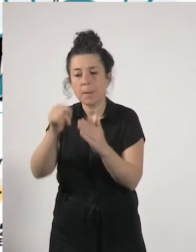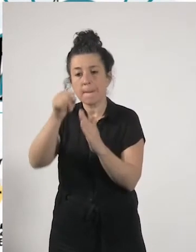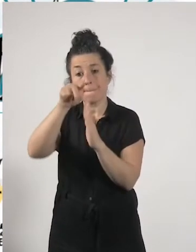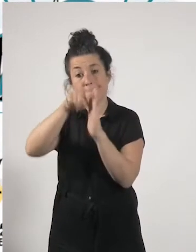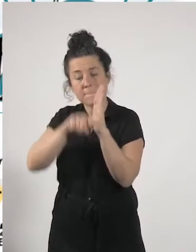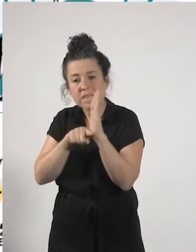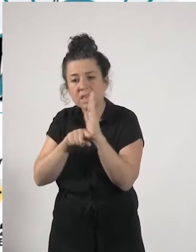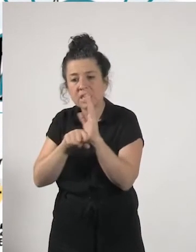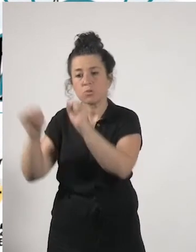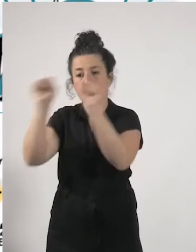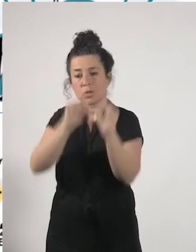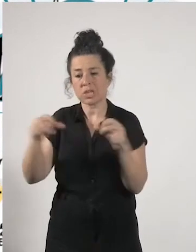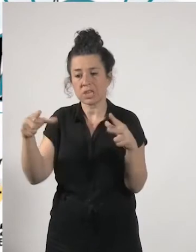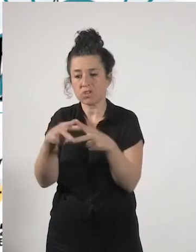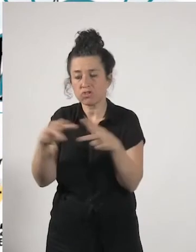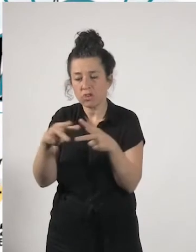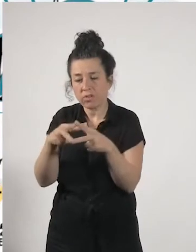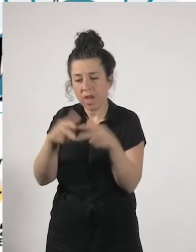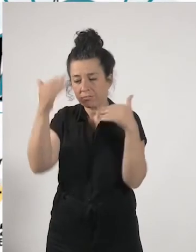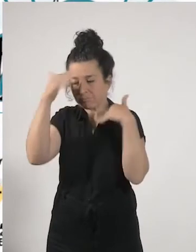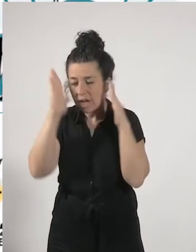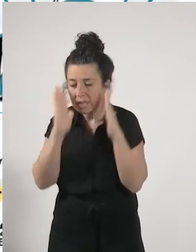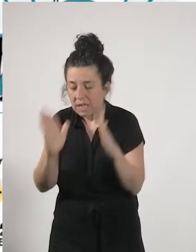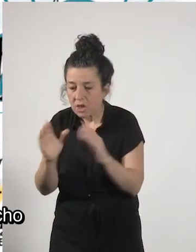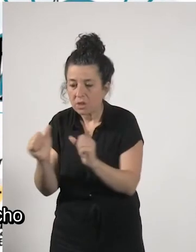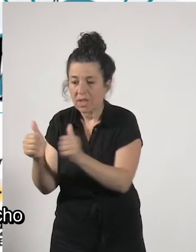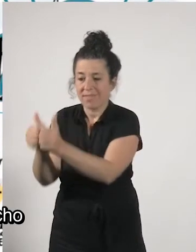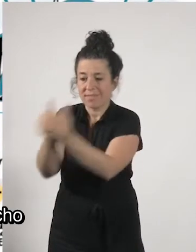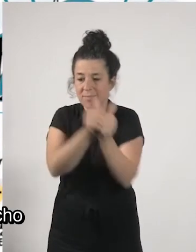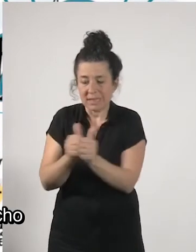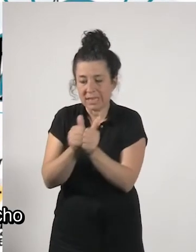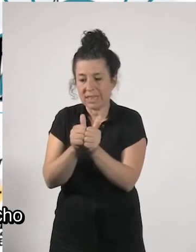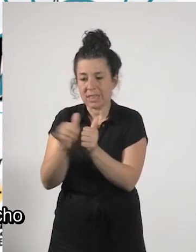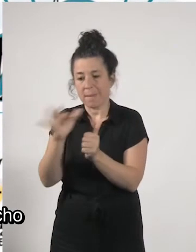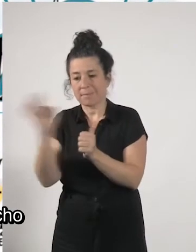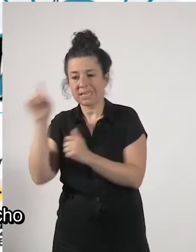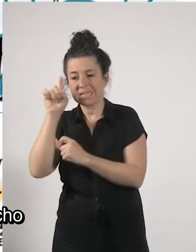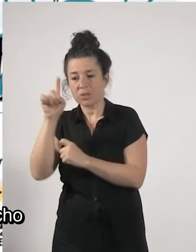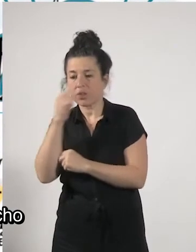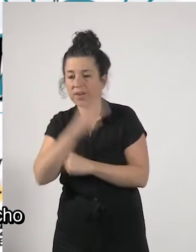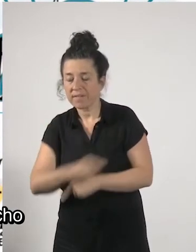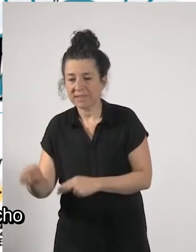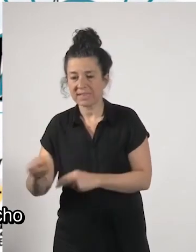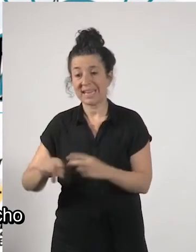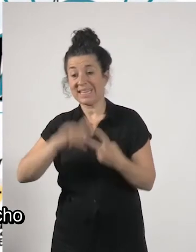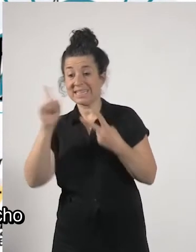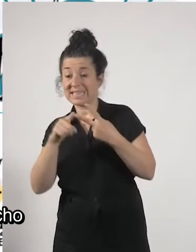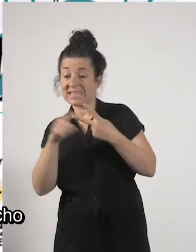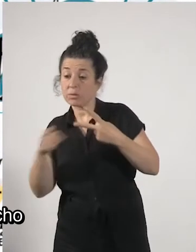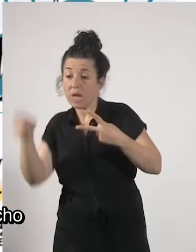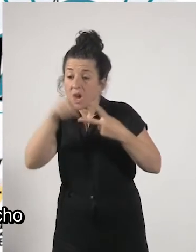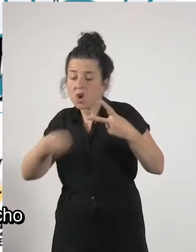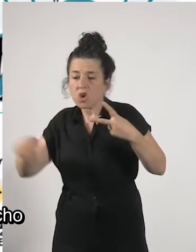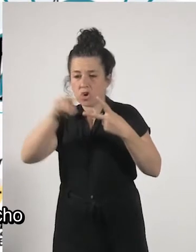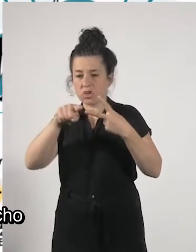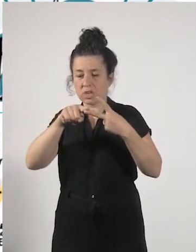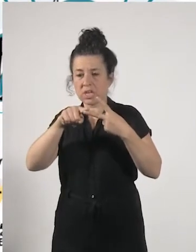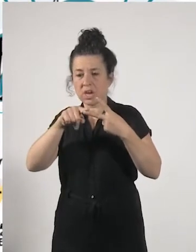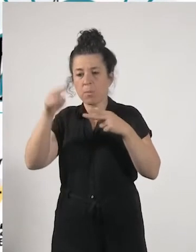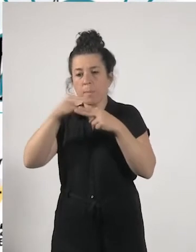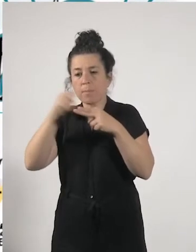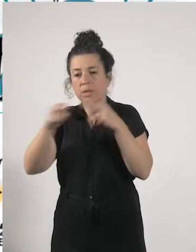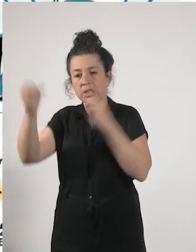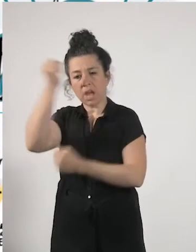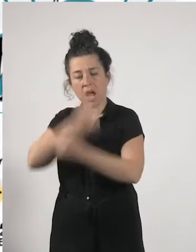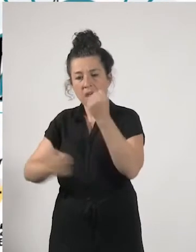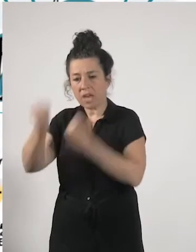atención a la dependencia y a la educación infantil la segunda rosquilla ha girado mucho en torno a la política económica y